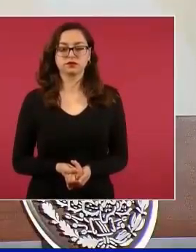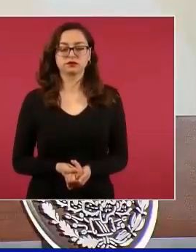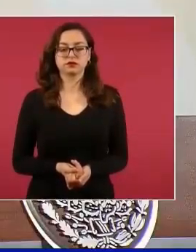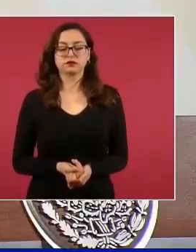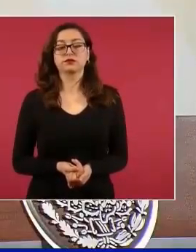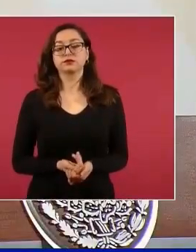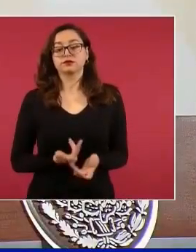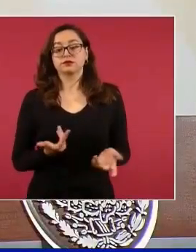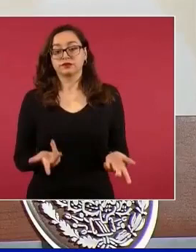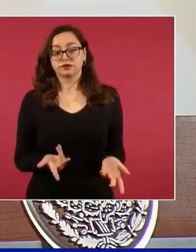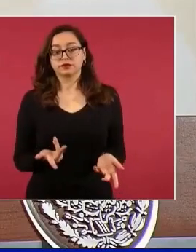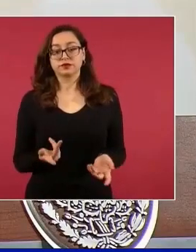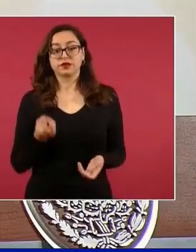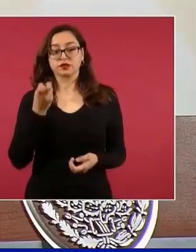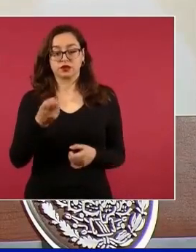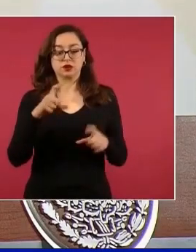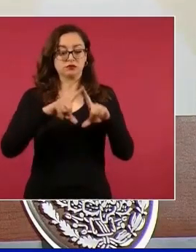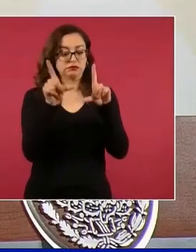mundo.